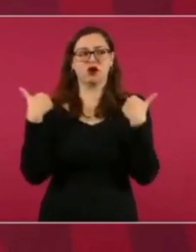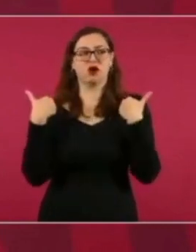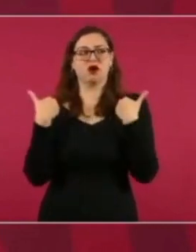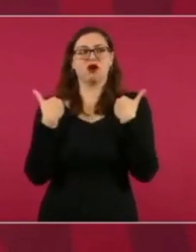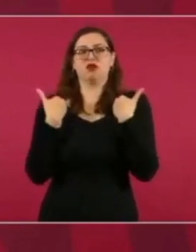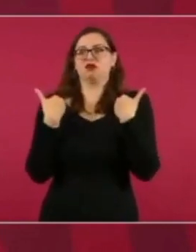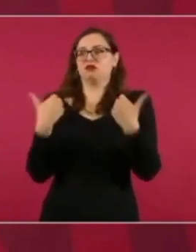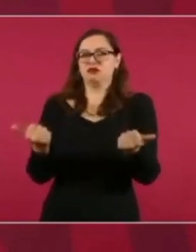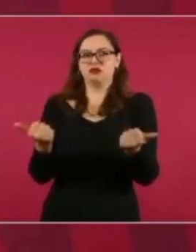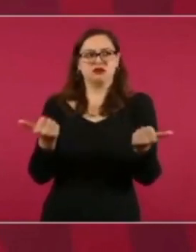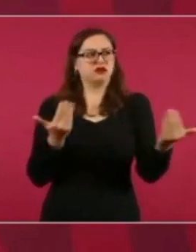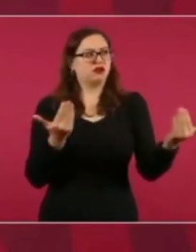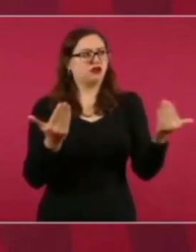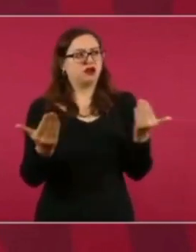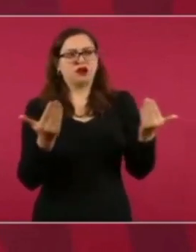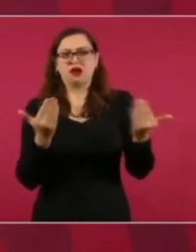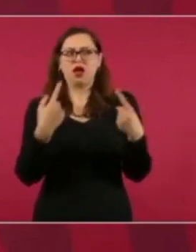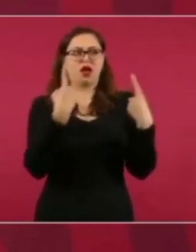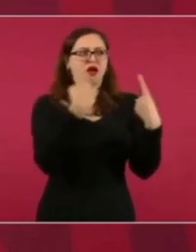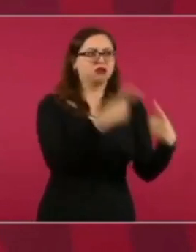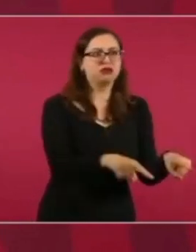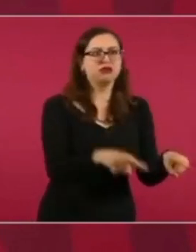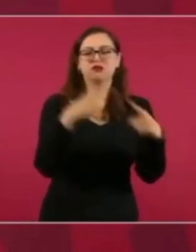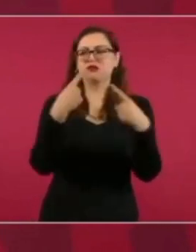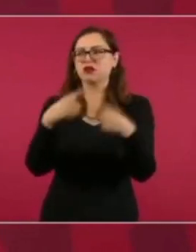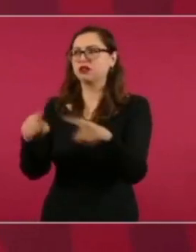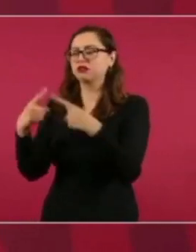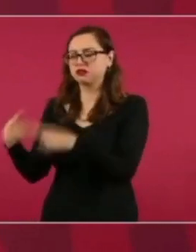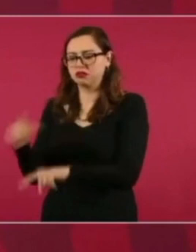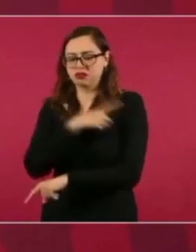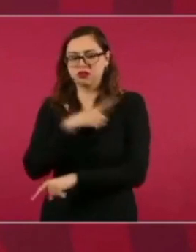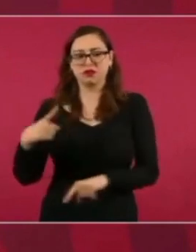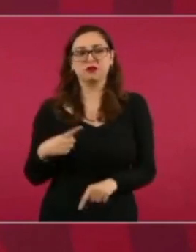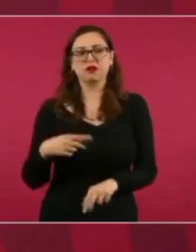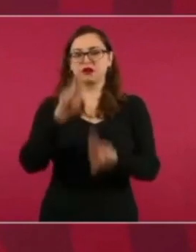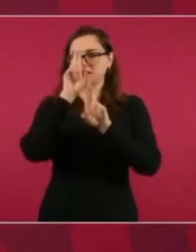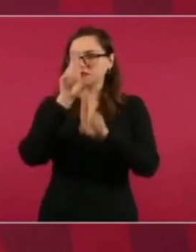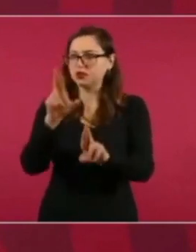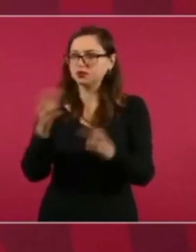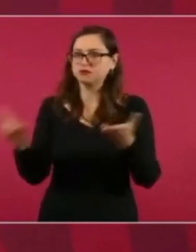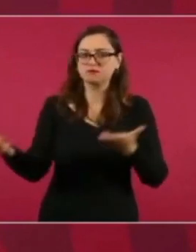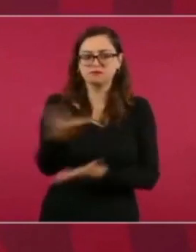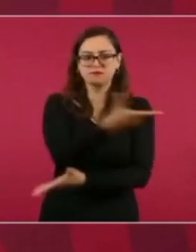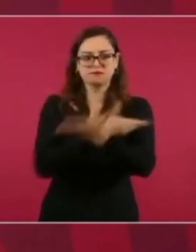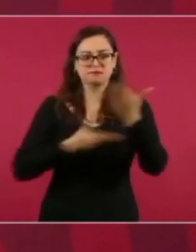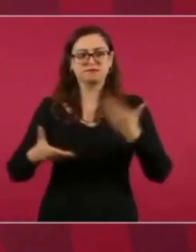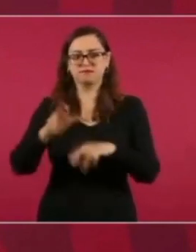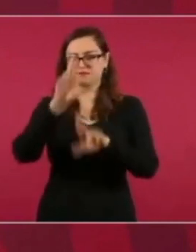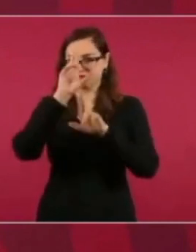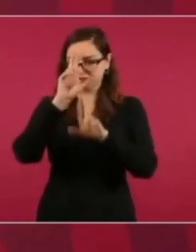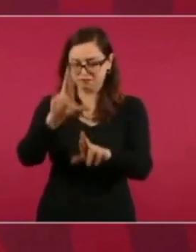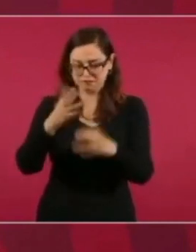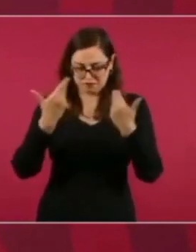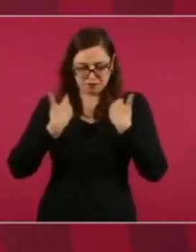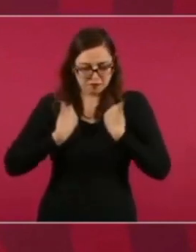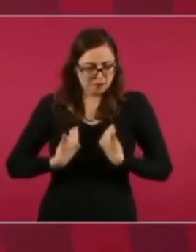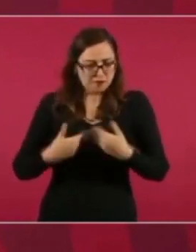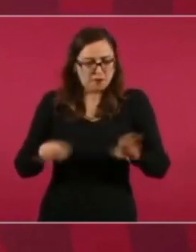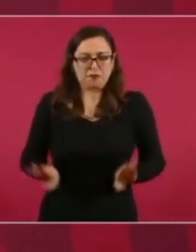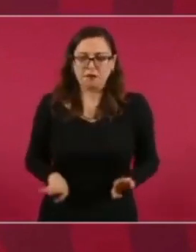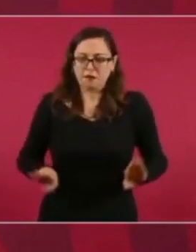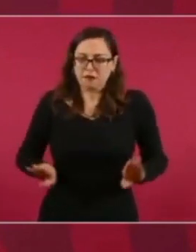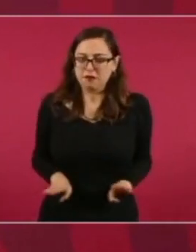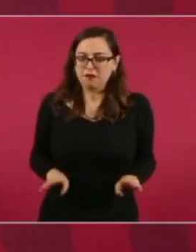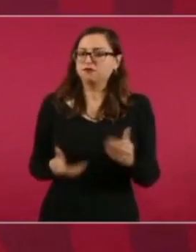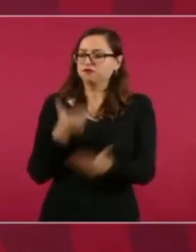espacio de respeto, de diálogo, de crecimiento y por dejarme poner mis capacidades al servicio de la patria.